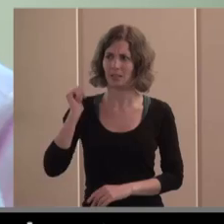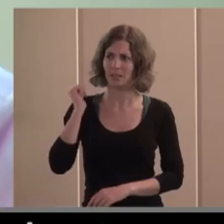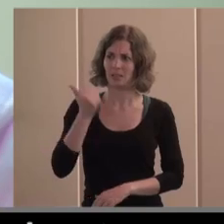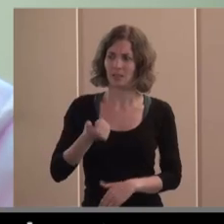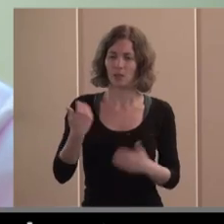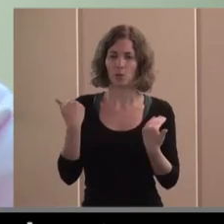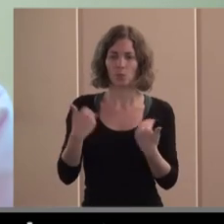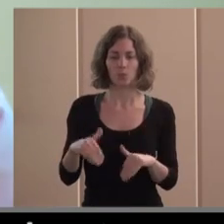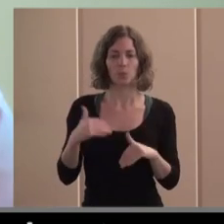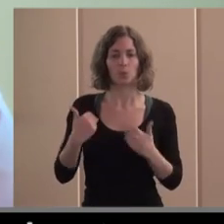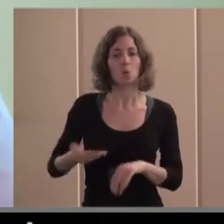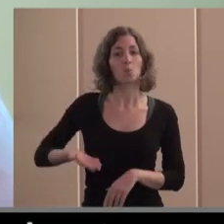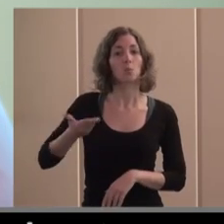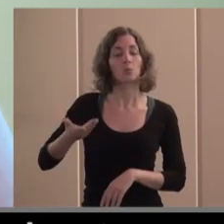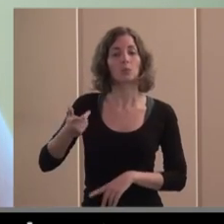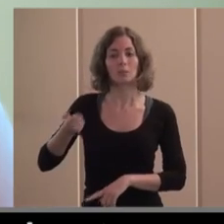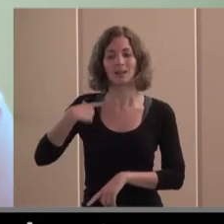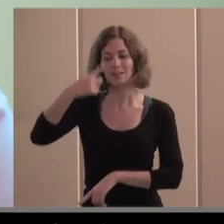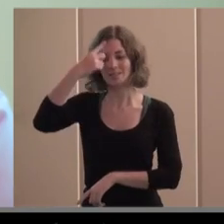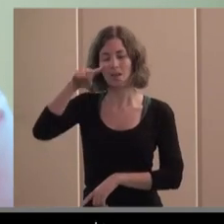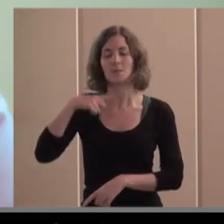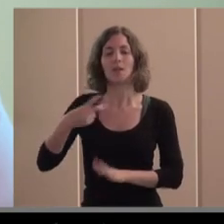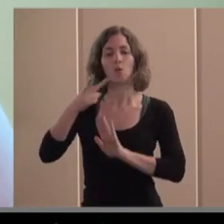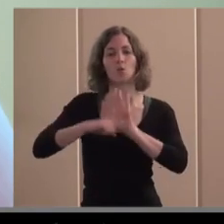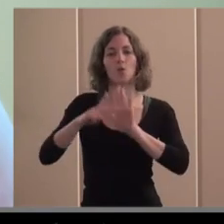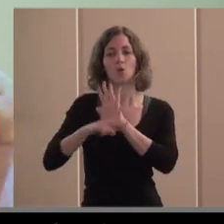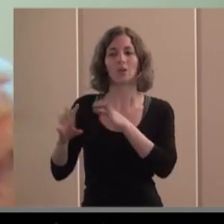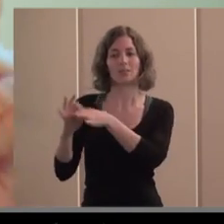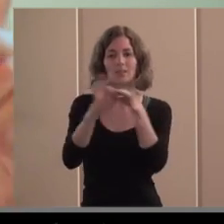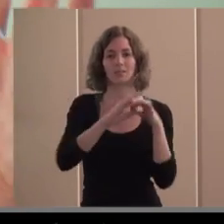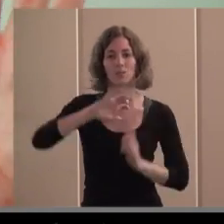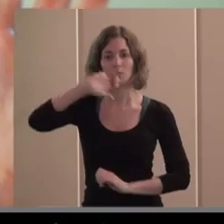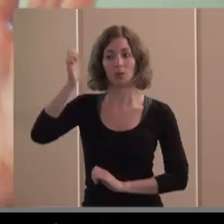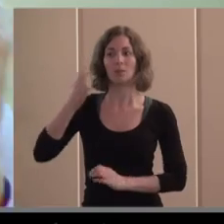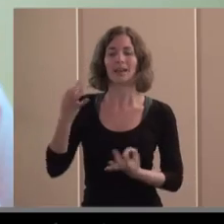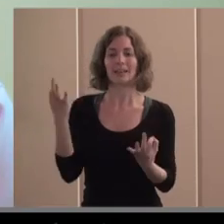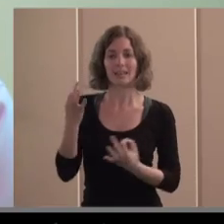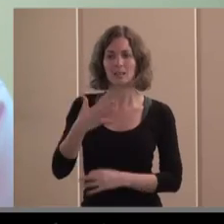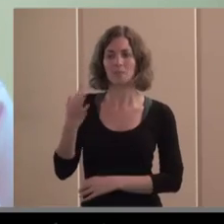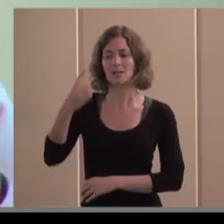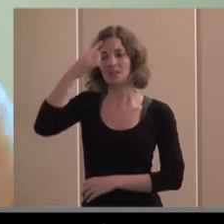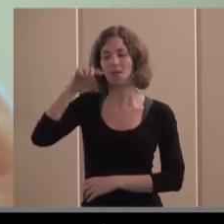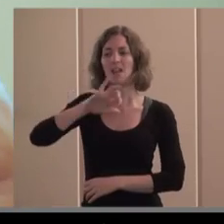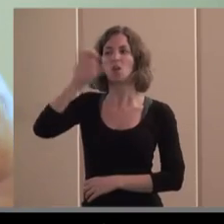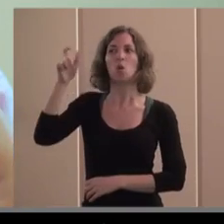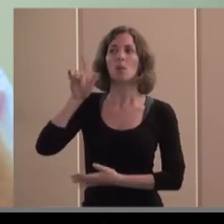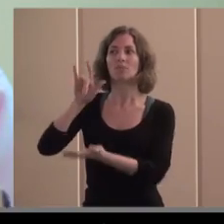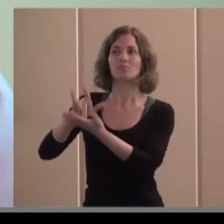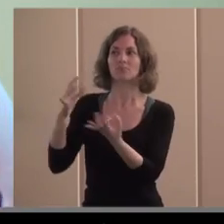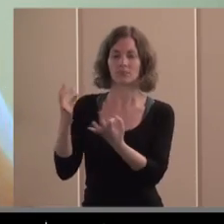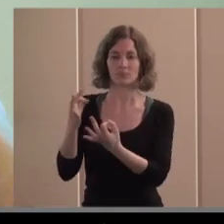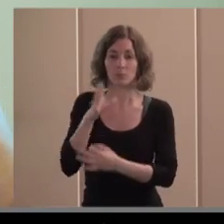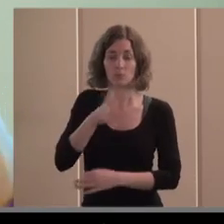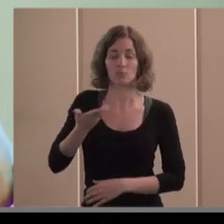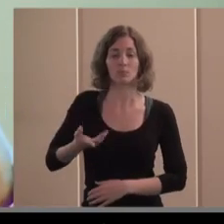y muy importante para incidir en la normativa comunitaria y para ver qué es lo que viene de Europa porque no nos olvidemos que